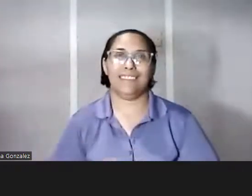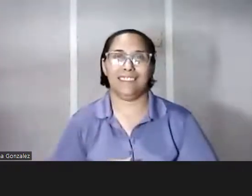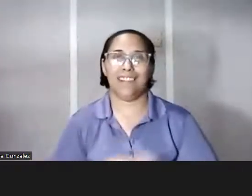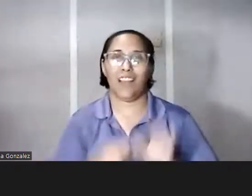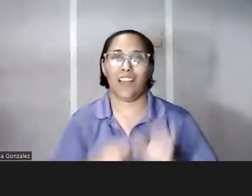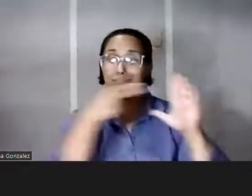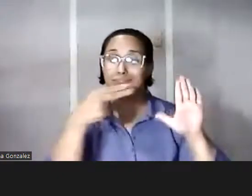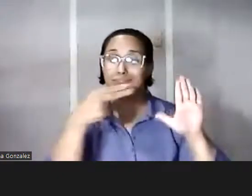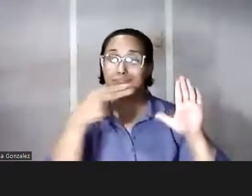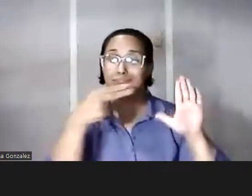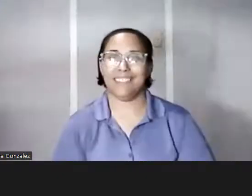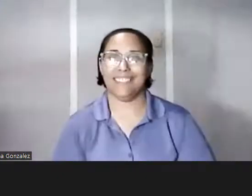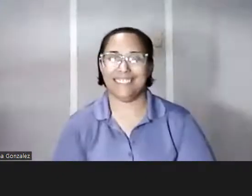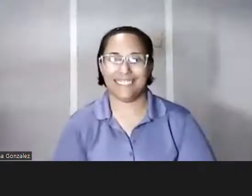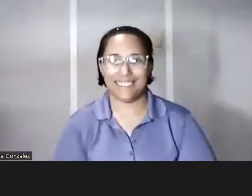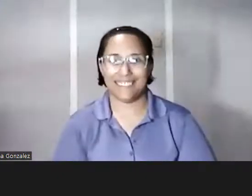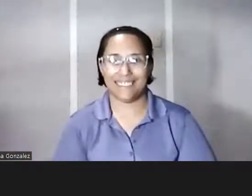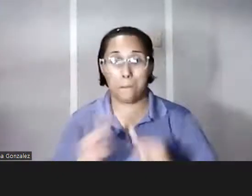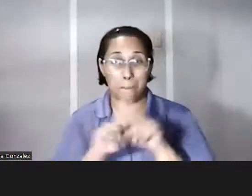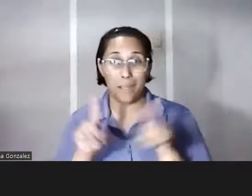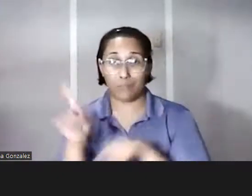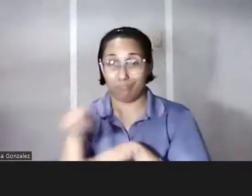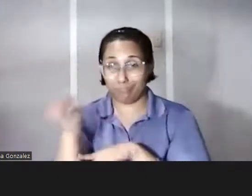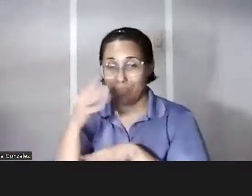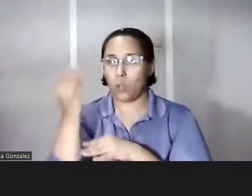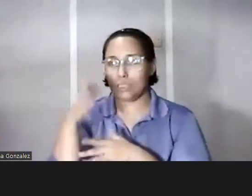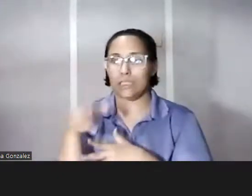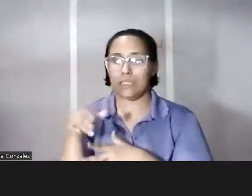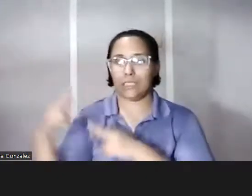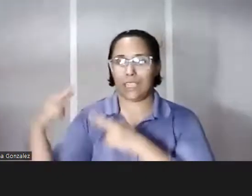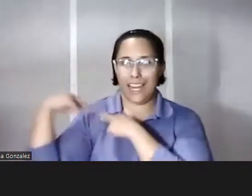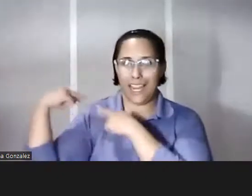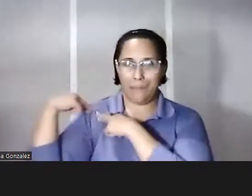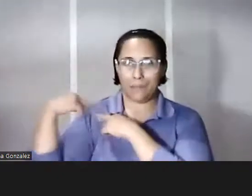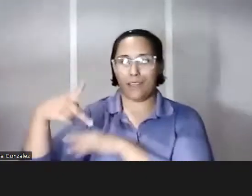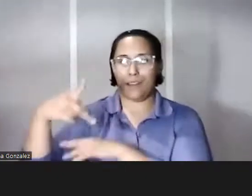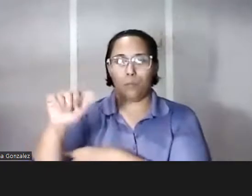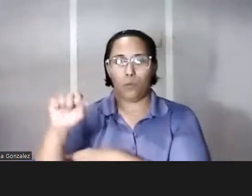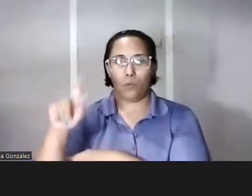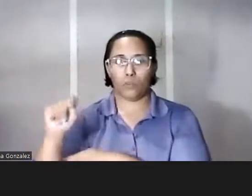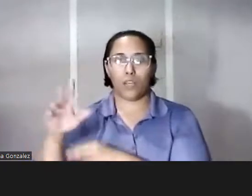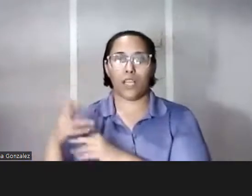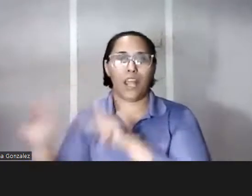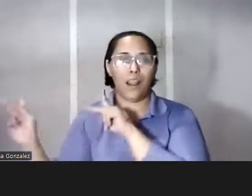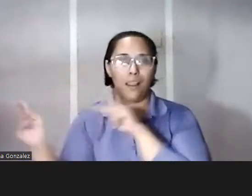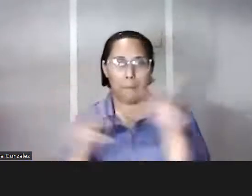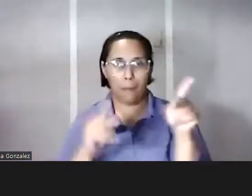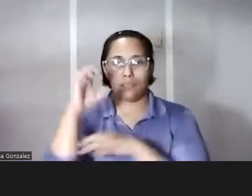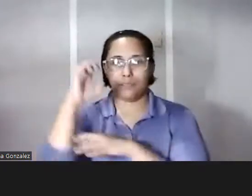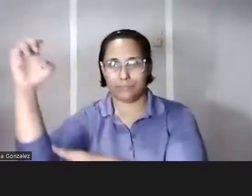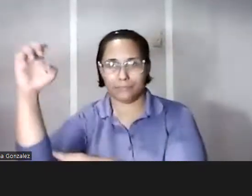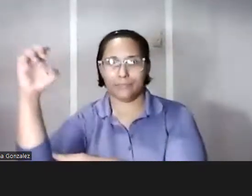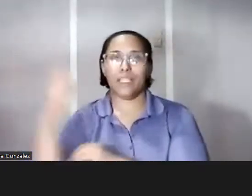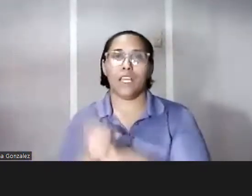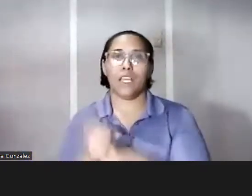oficial así que pero ellos son uno de los que están a cargo de uno de los podcasts de Plan de Contingencia que como usted bien dijo en esta